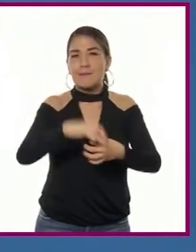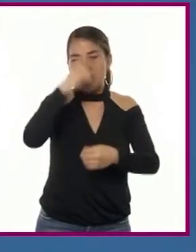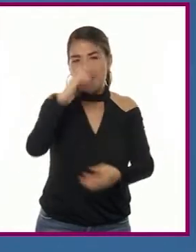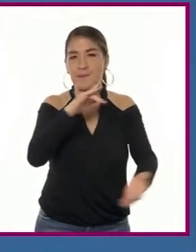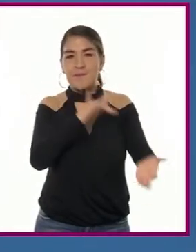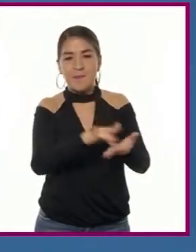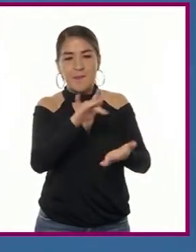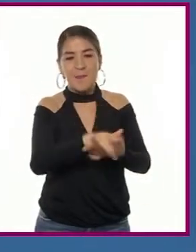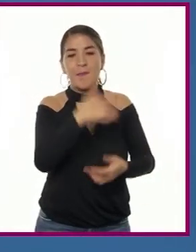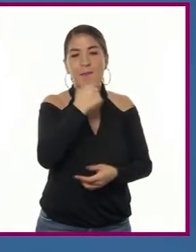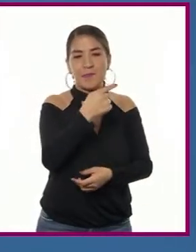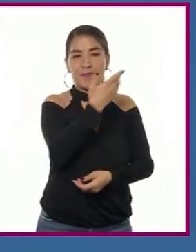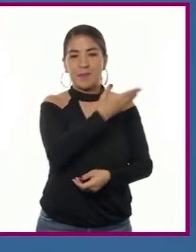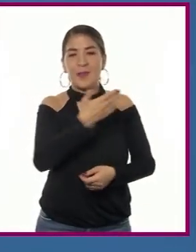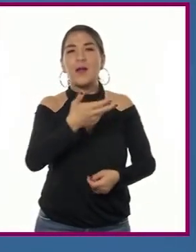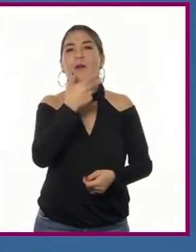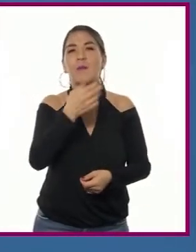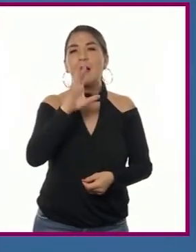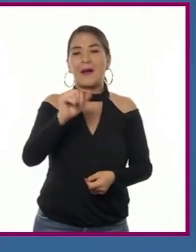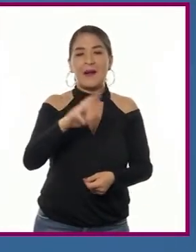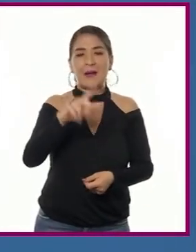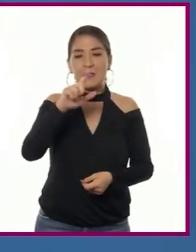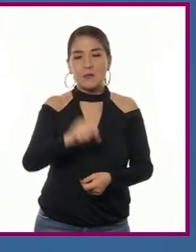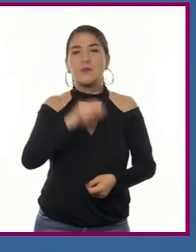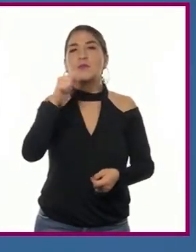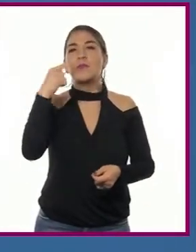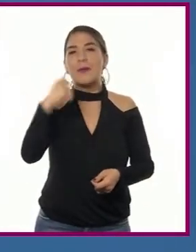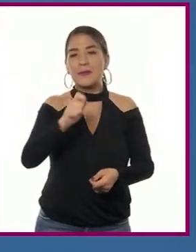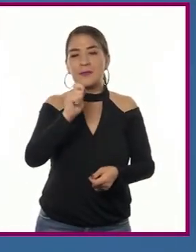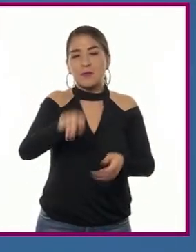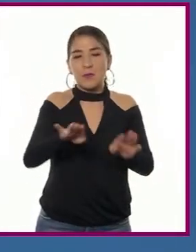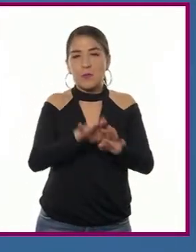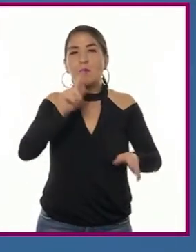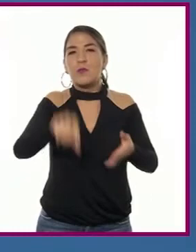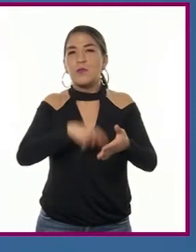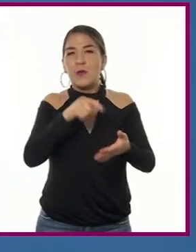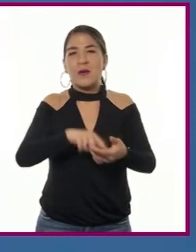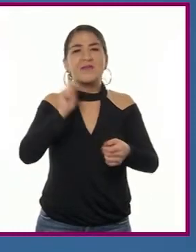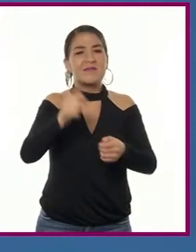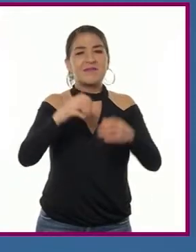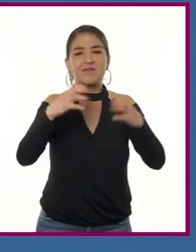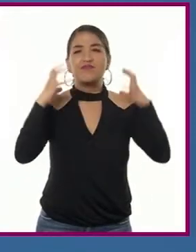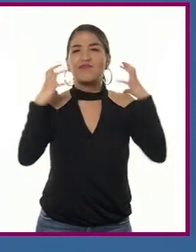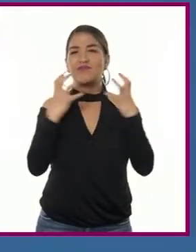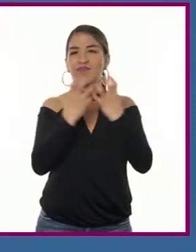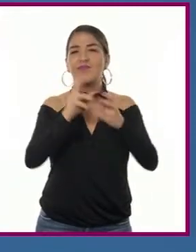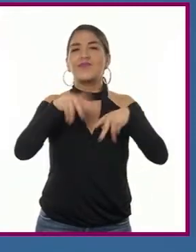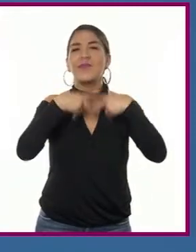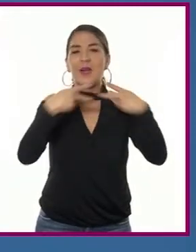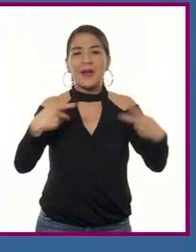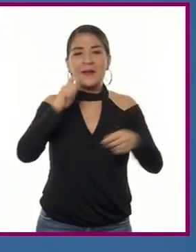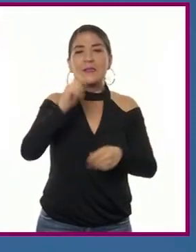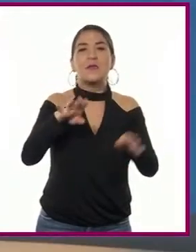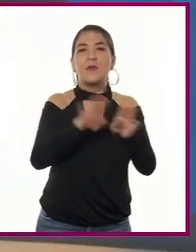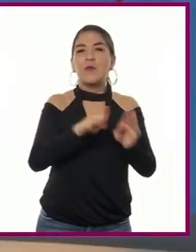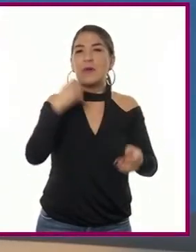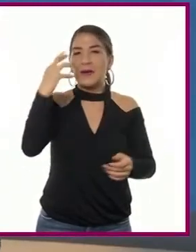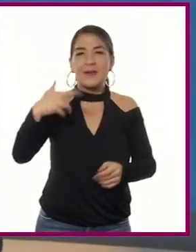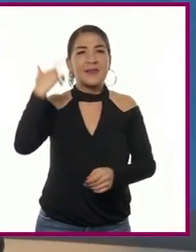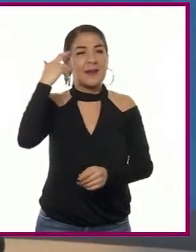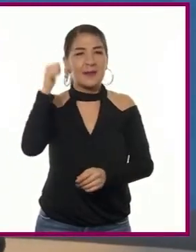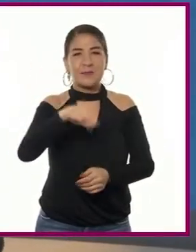el archiduque Carlos de Austria, temiendo la perspectiva de una poderosa dinastía de Borbones, reinando sobre Francia y España.